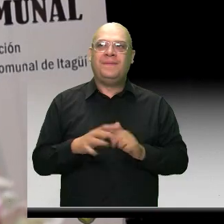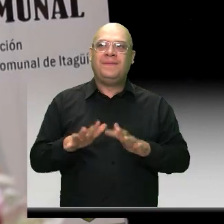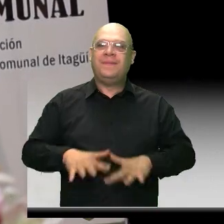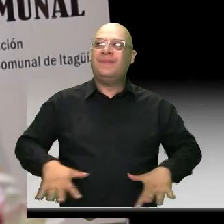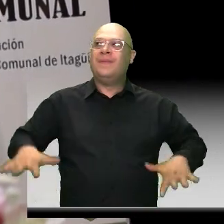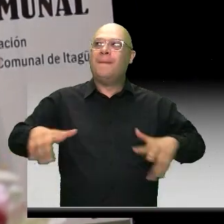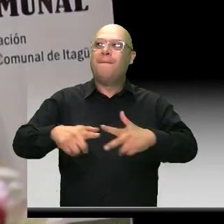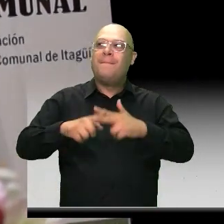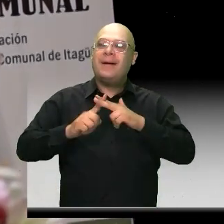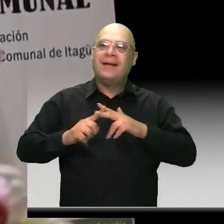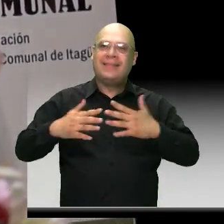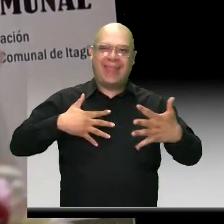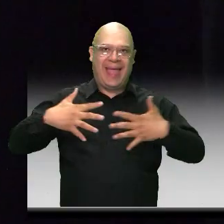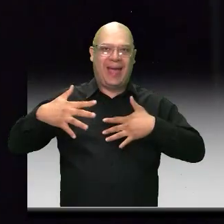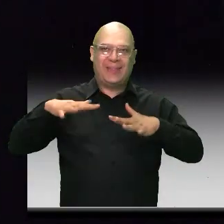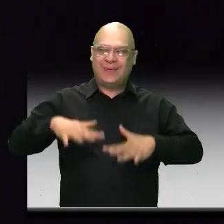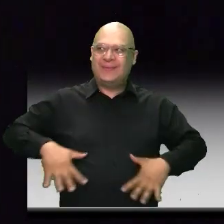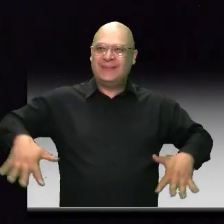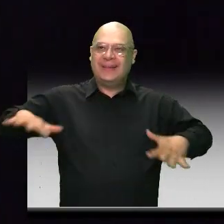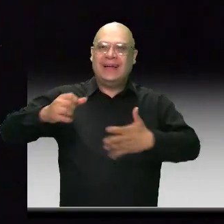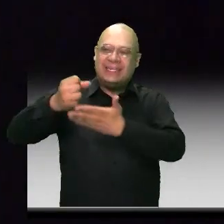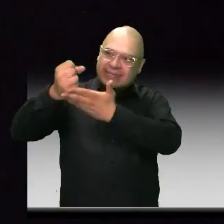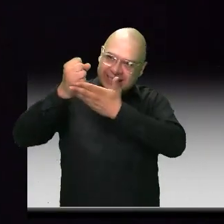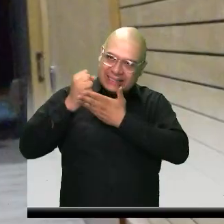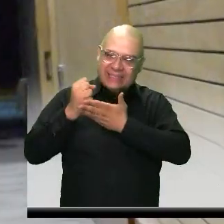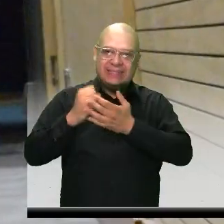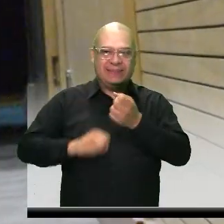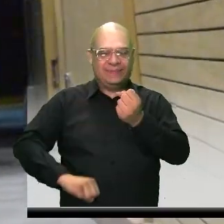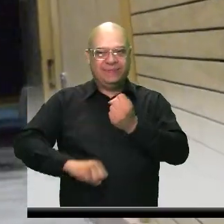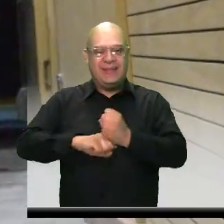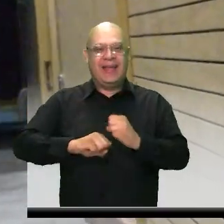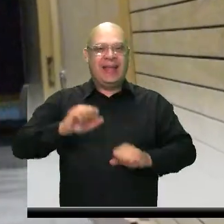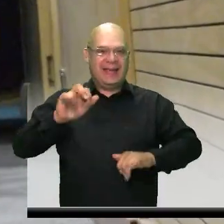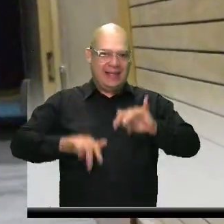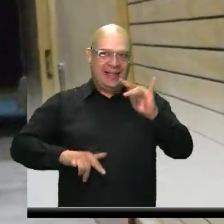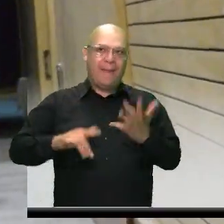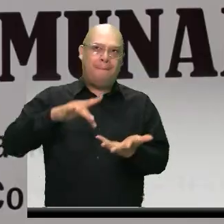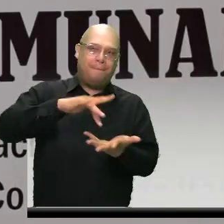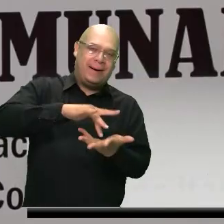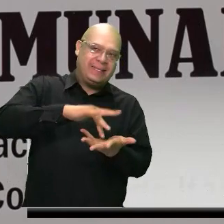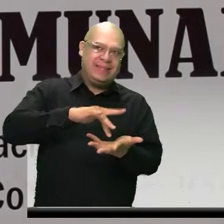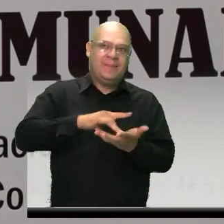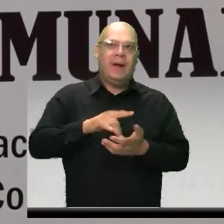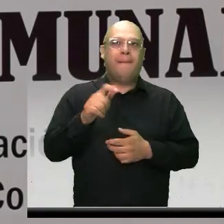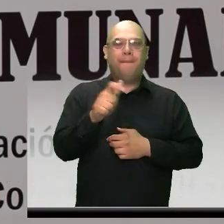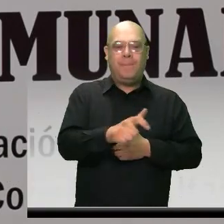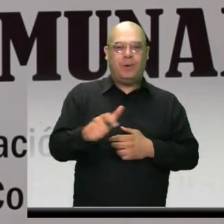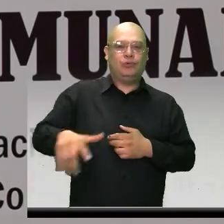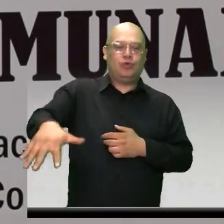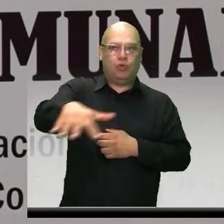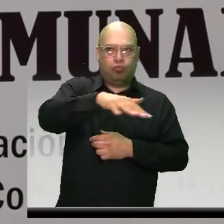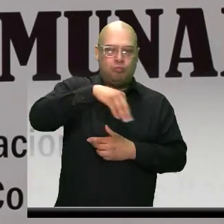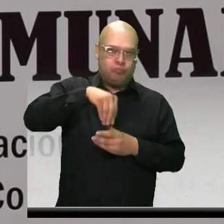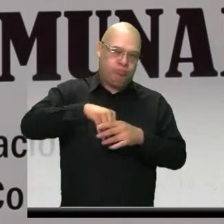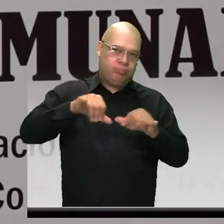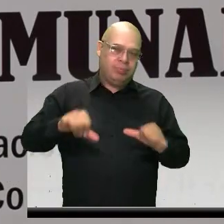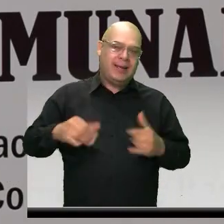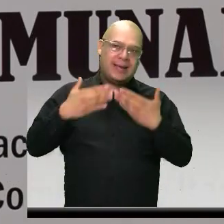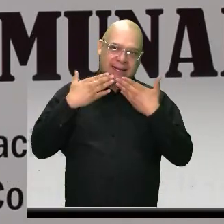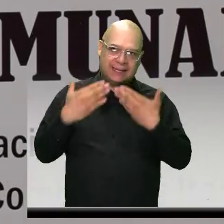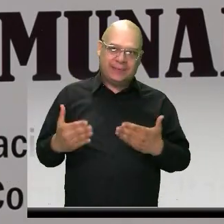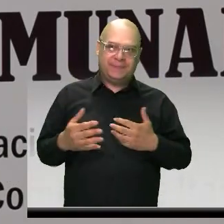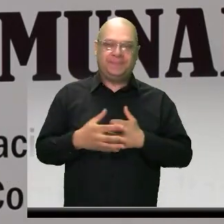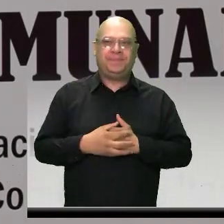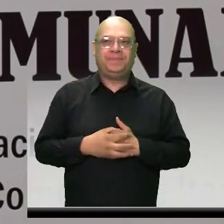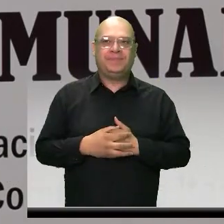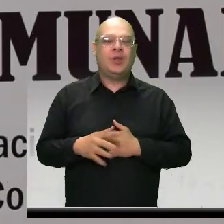Teatro Caribe, por ayudarnos y colaborarnos, a la Secretaría de Participación, a todos los funcionarios que se sumaron a este gran evento, a